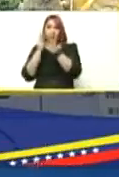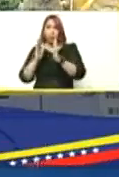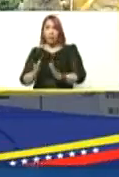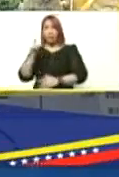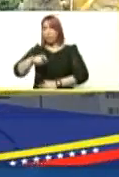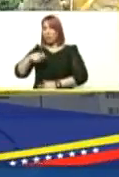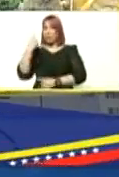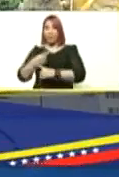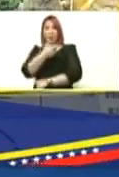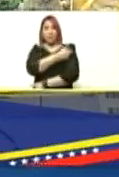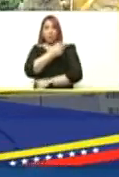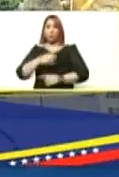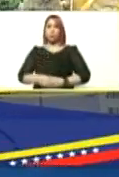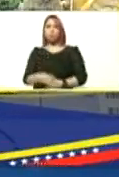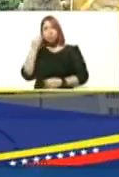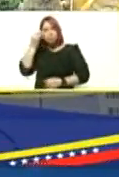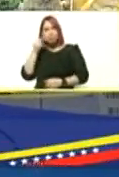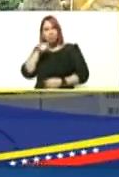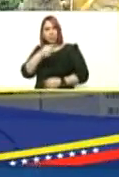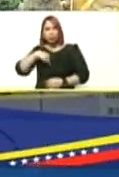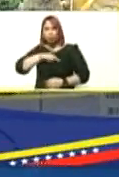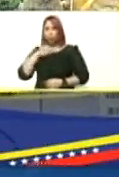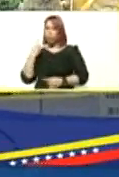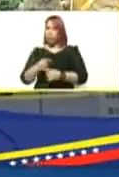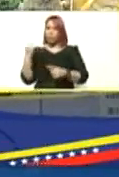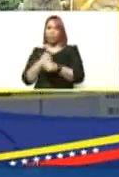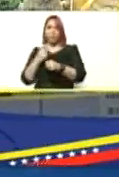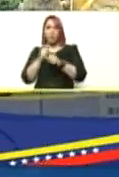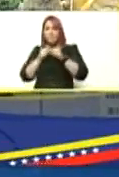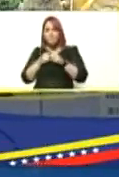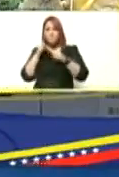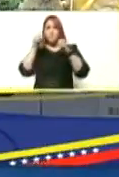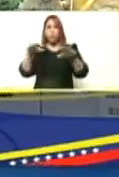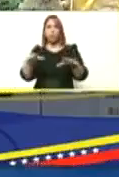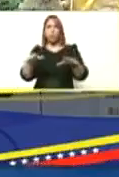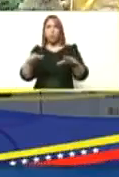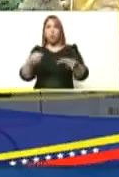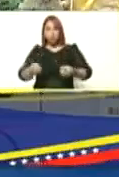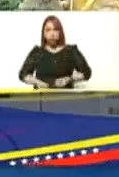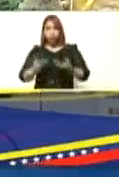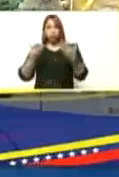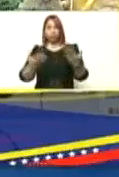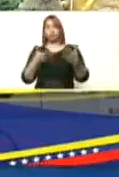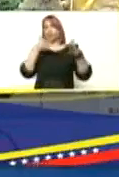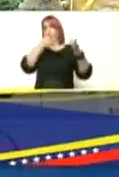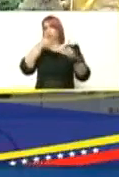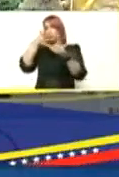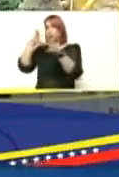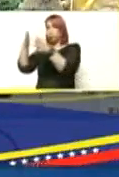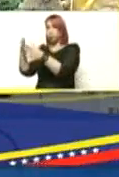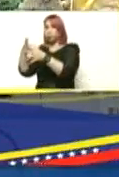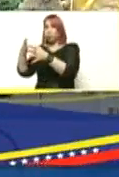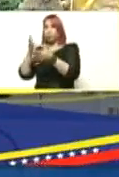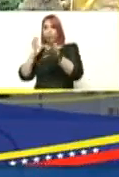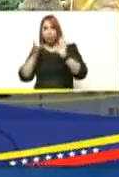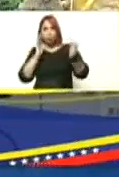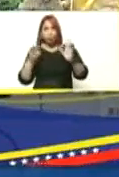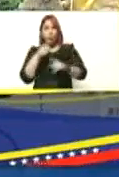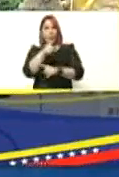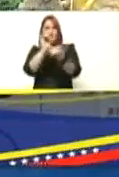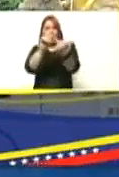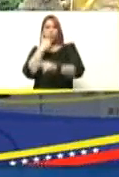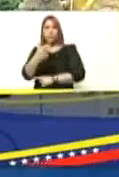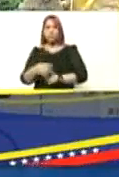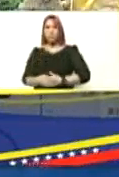necesidad de vacunarse y creo que por allí tenemos que trabajar transmitirle a nuestros estudiantes en las escuelas en este conversadito que usted señala